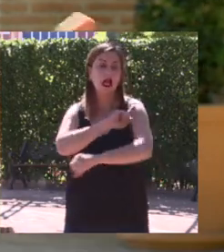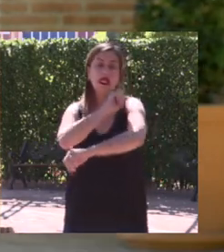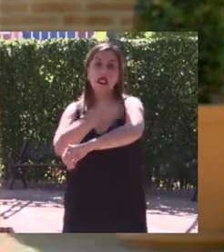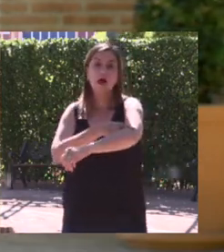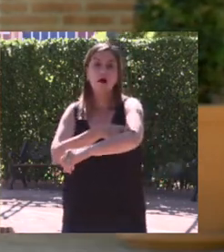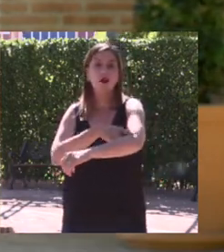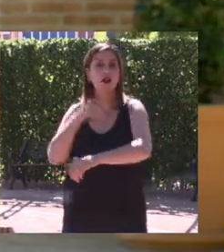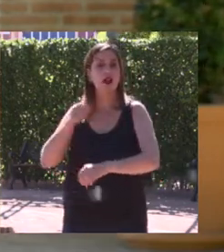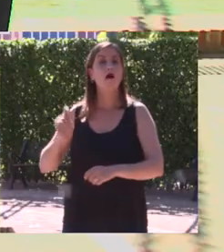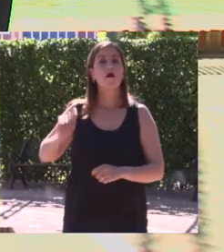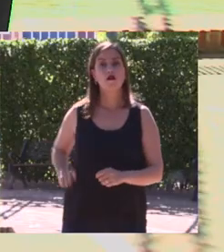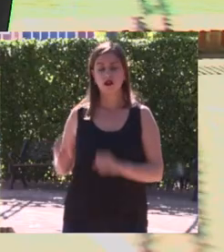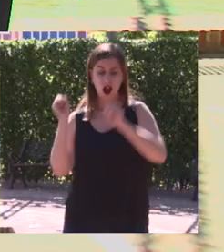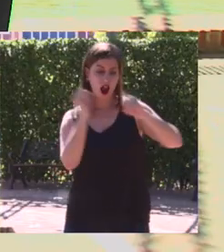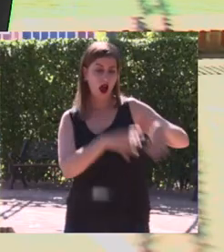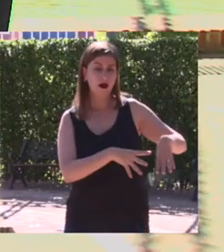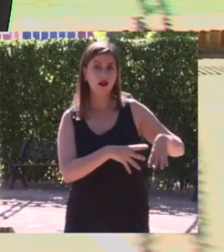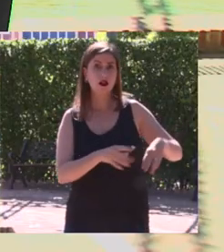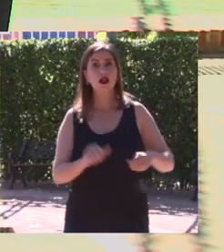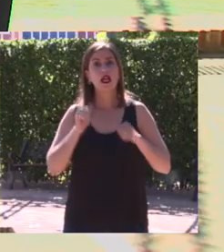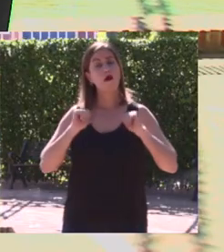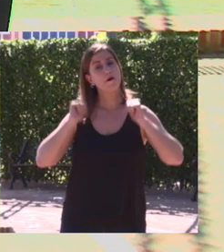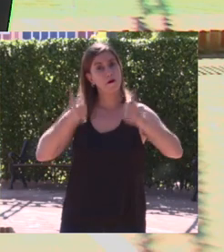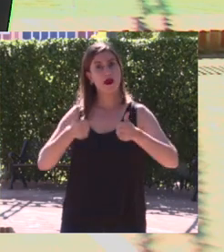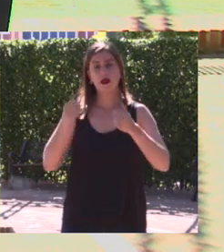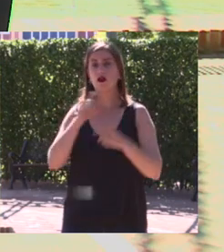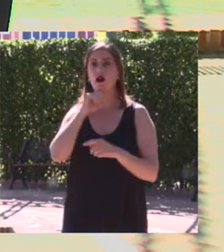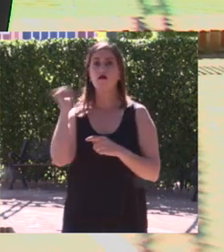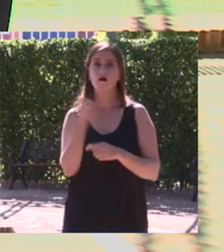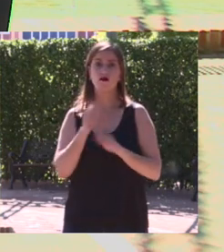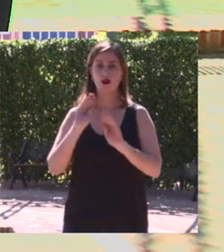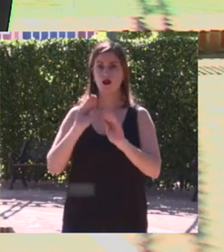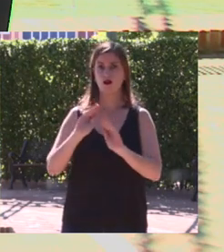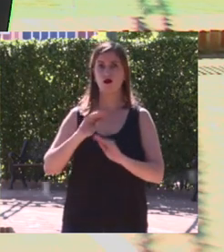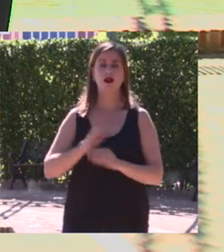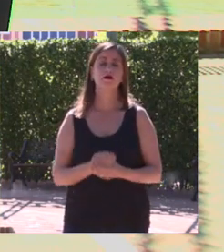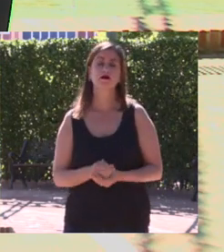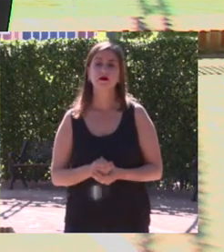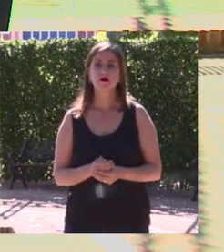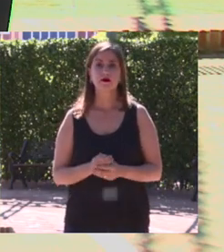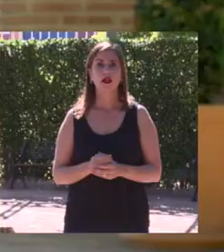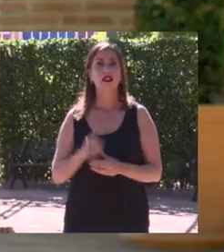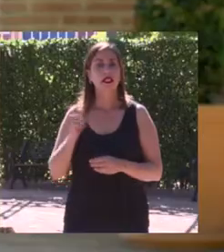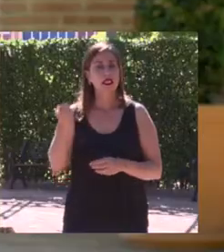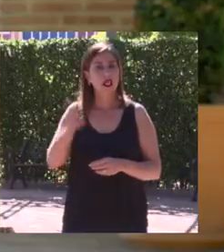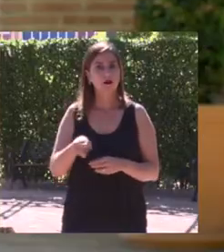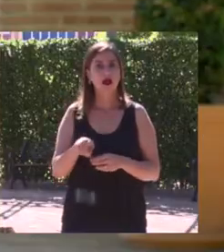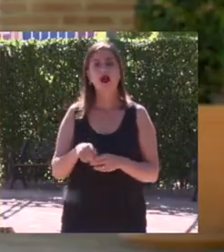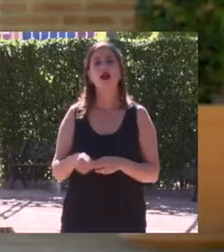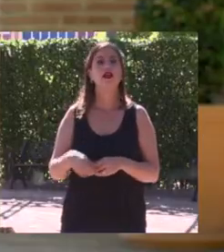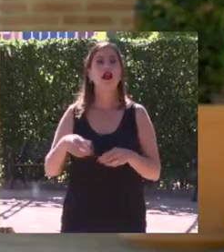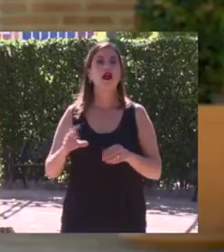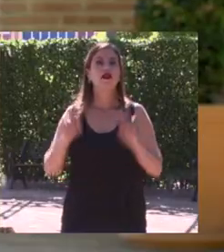el ámbito deportivo de manera profesional. Teresa ha sido también consultora internacional para la UNESCO en temas